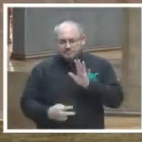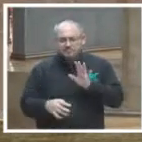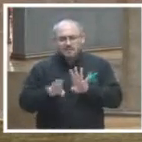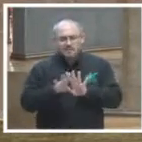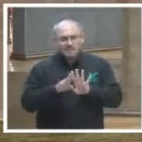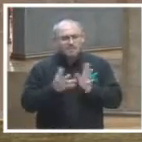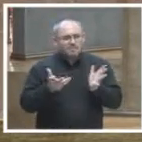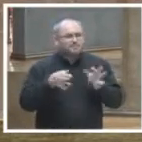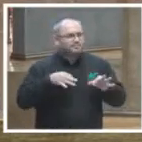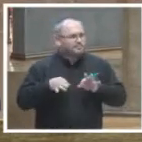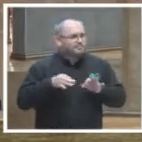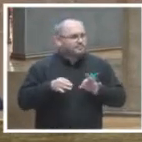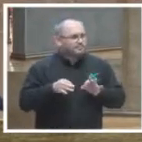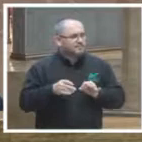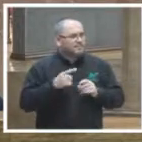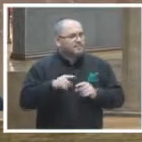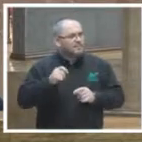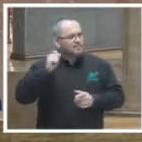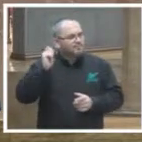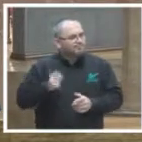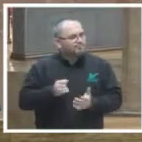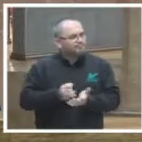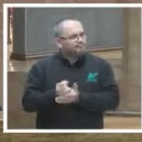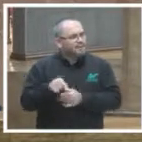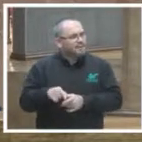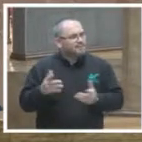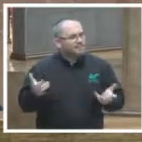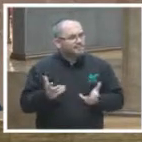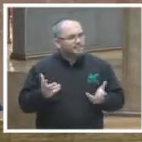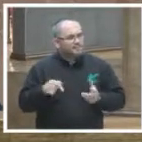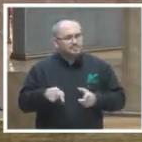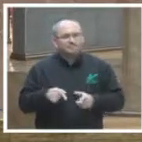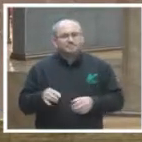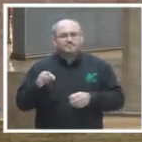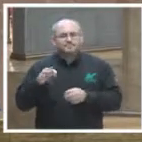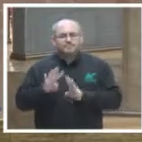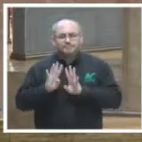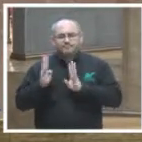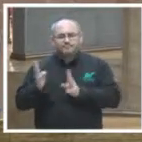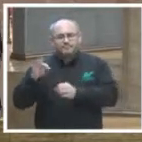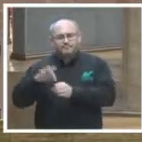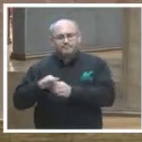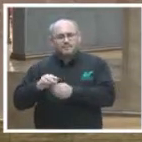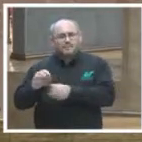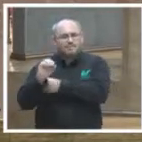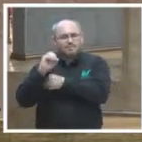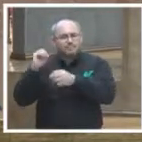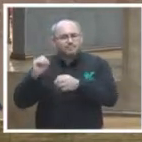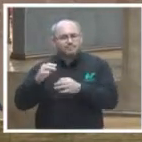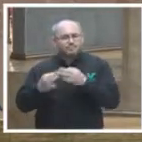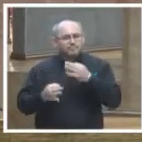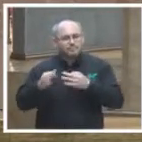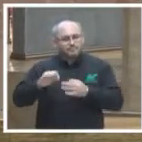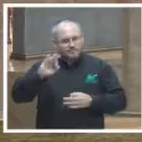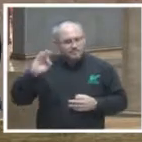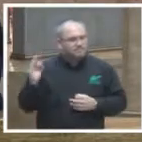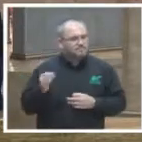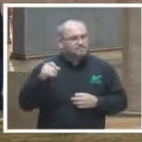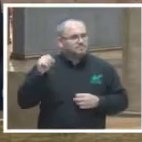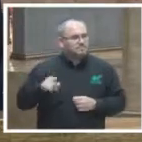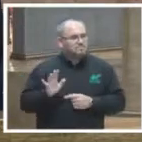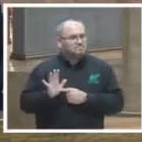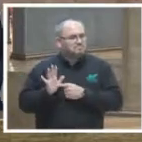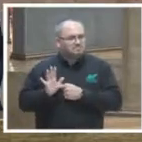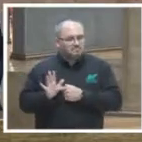jurisprudenciales que derivan de las sentencias relevantes que emite el Tribunal Electoral del Poder Judicial de la Federación mismas que están